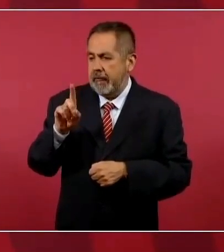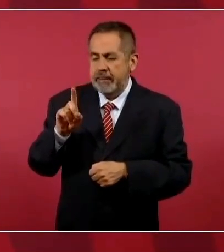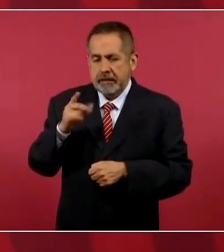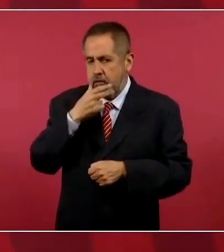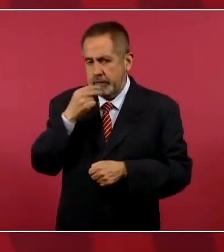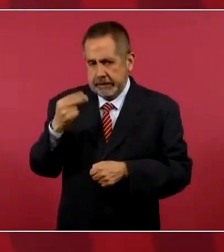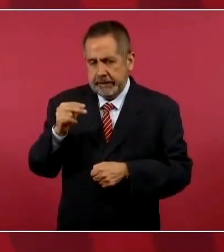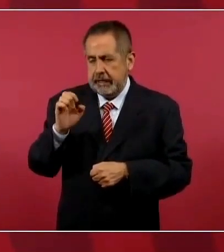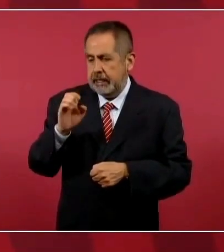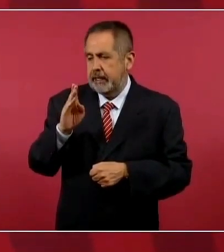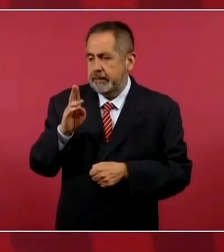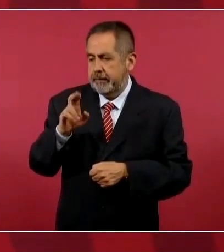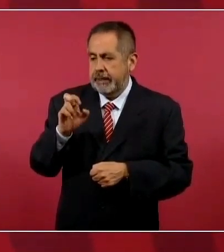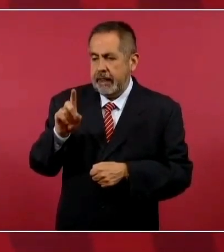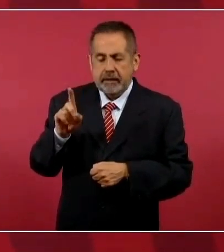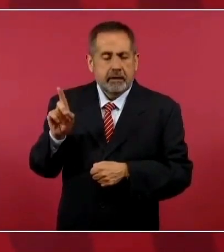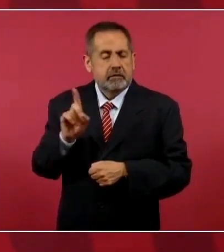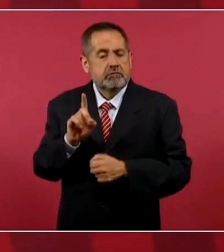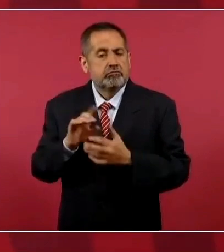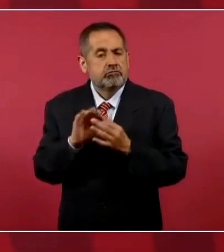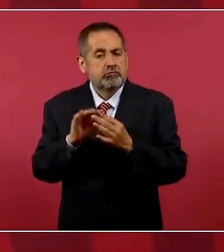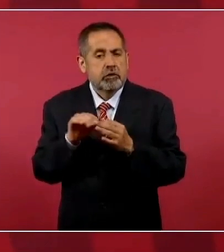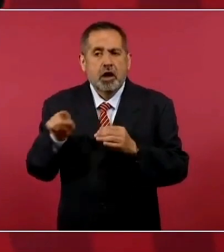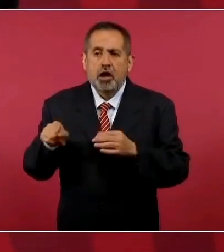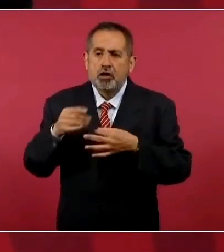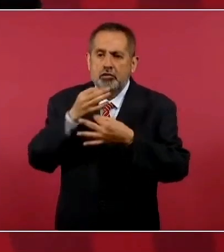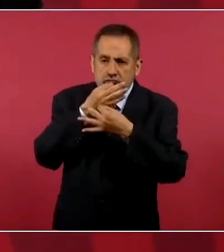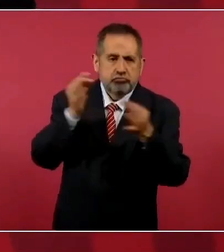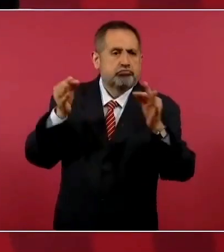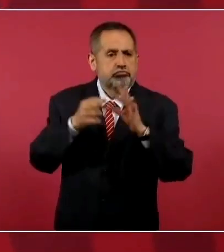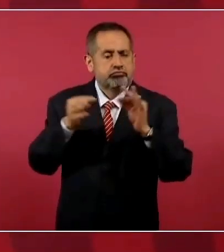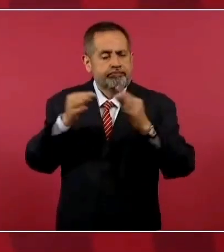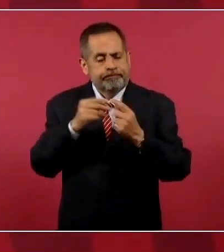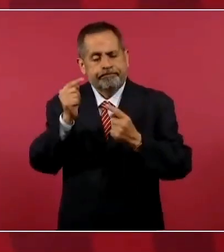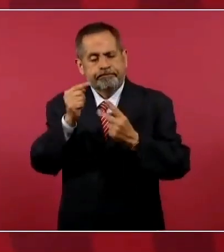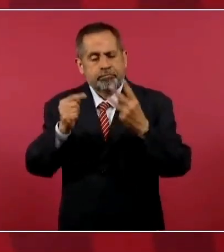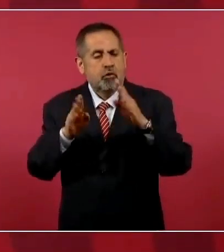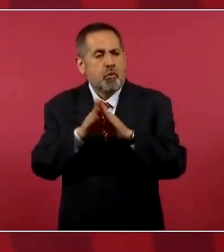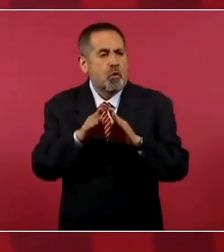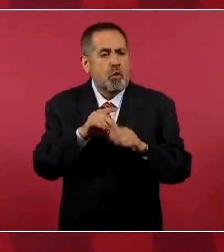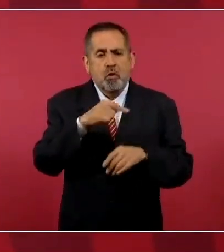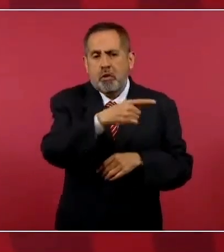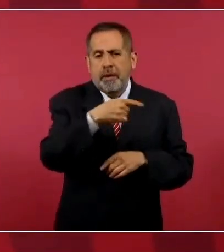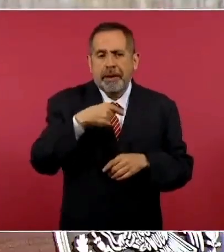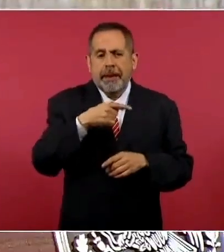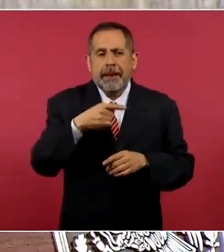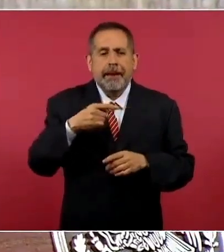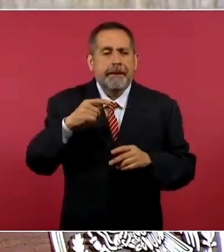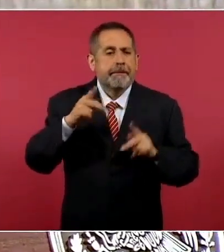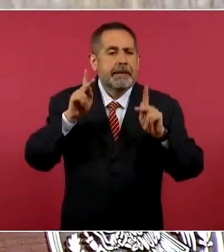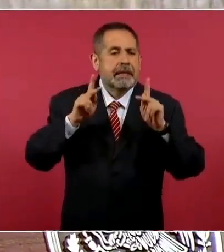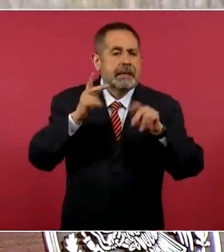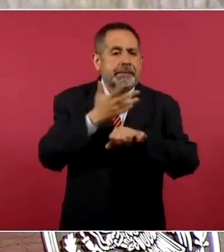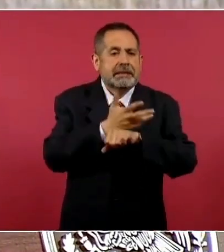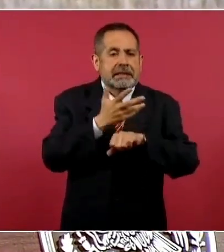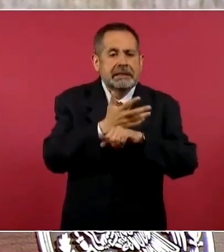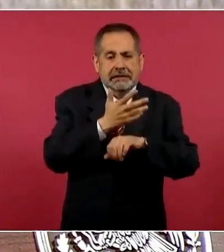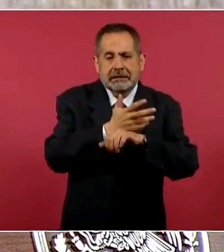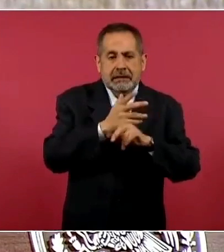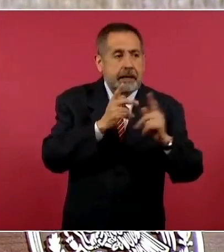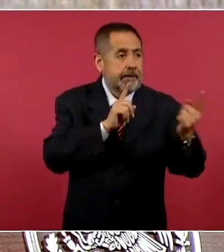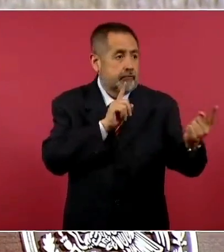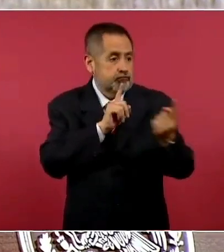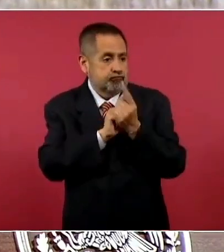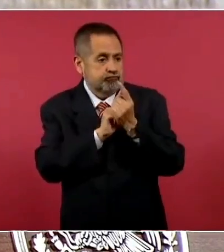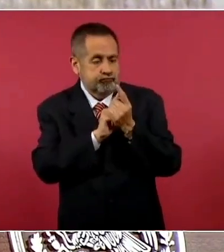Marcelo Ebrard, y ya se va a dar a conocer la agenda de la visita del presidente Biden